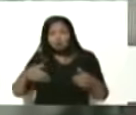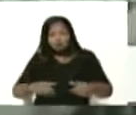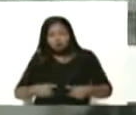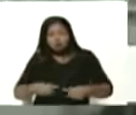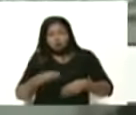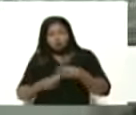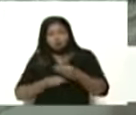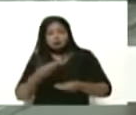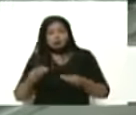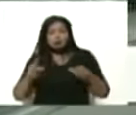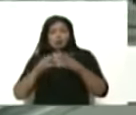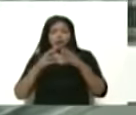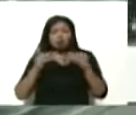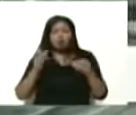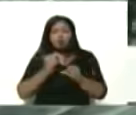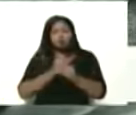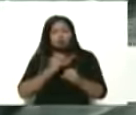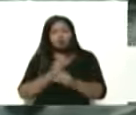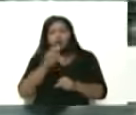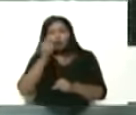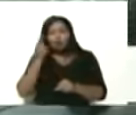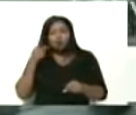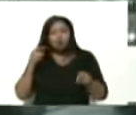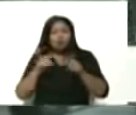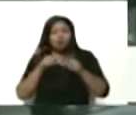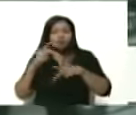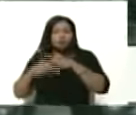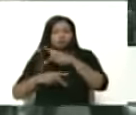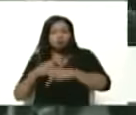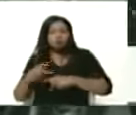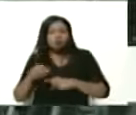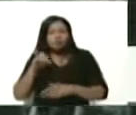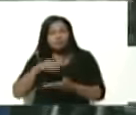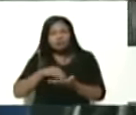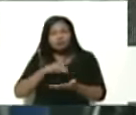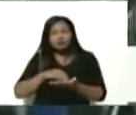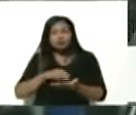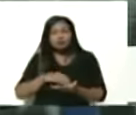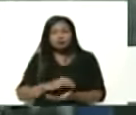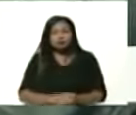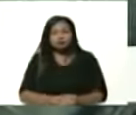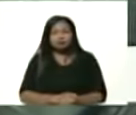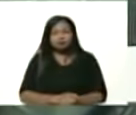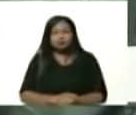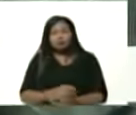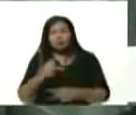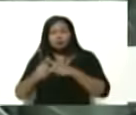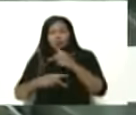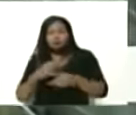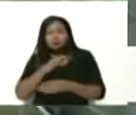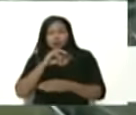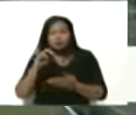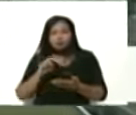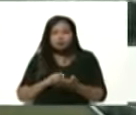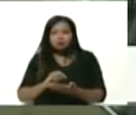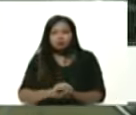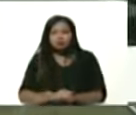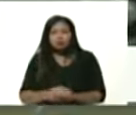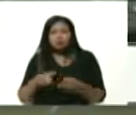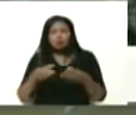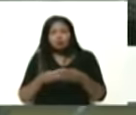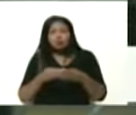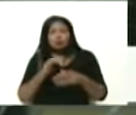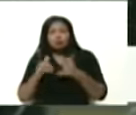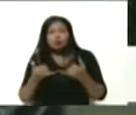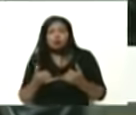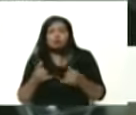está haciendo con todos los trabajadores con todo el sector productivo de Miranda por apostar a la producción nacional por apostar a la generación de empleo